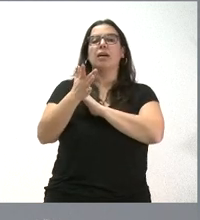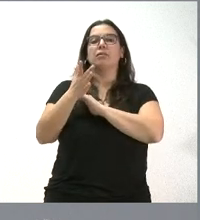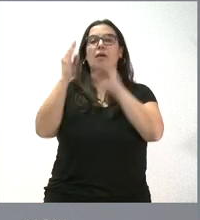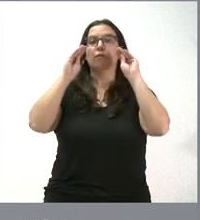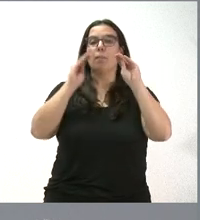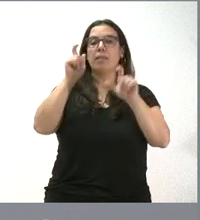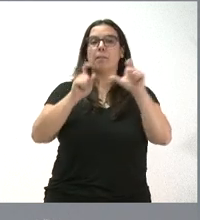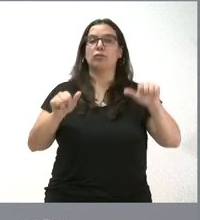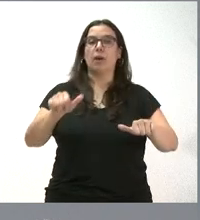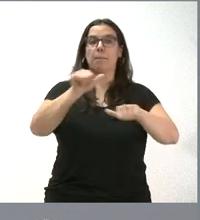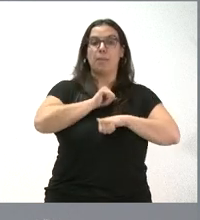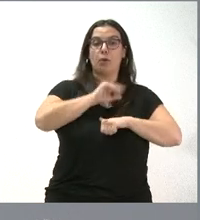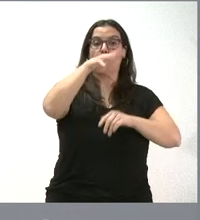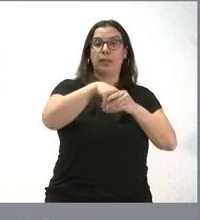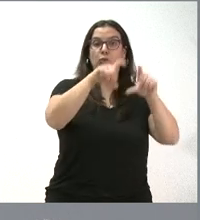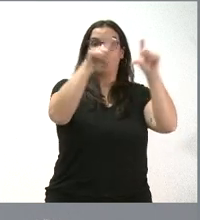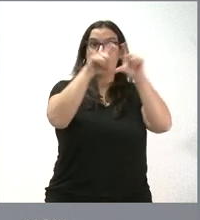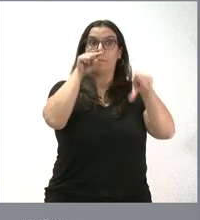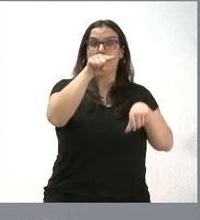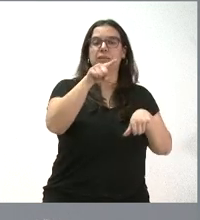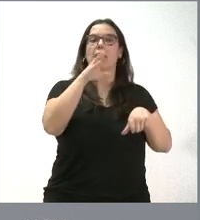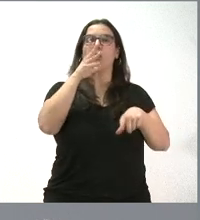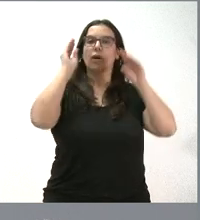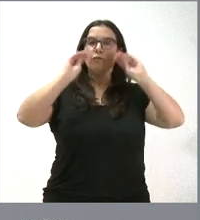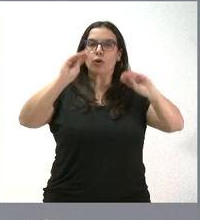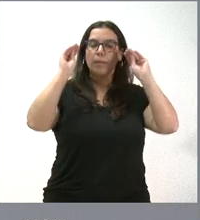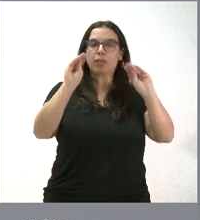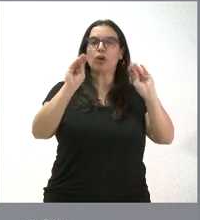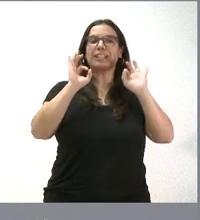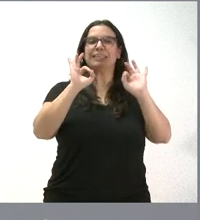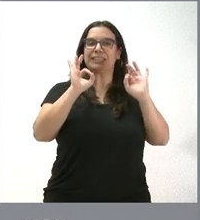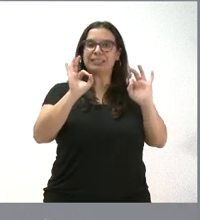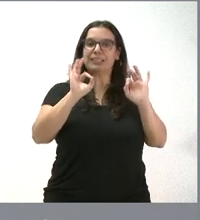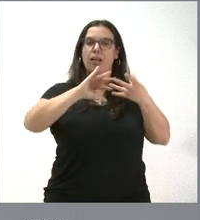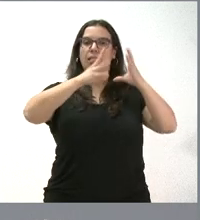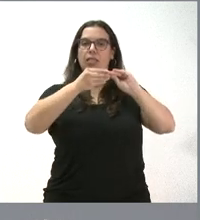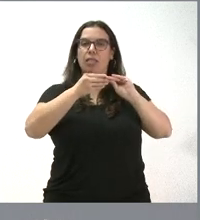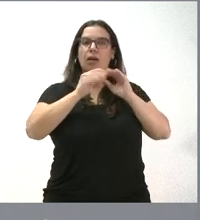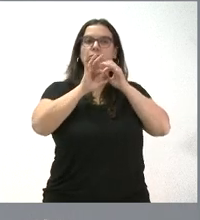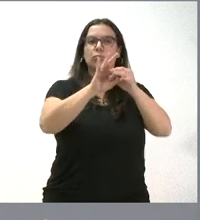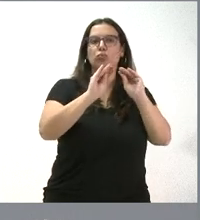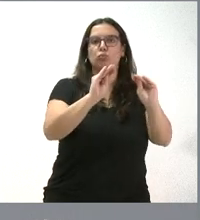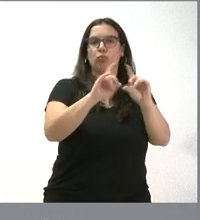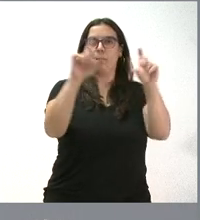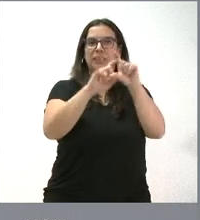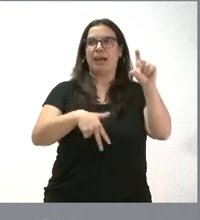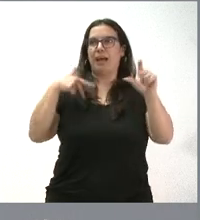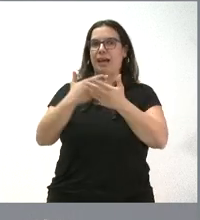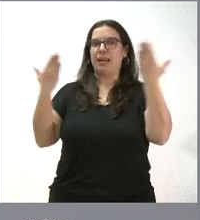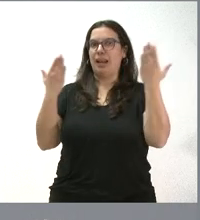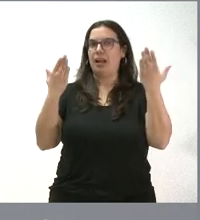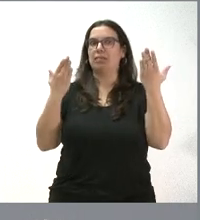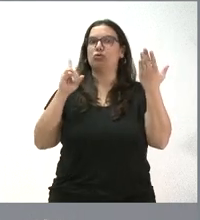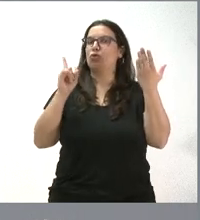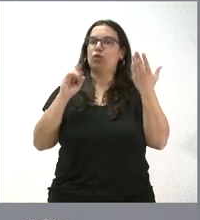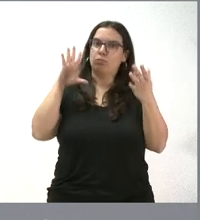desempleados en las empresas, recibiendo una información específica y no solo generalista. Esto nos va a permitir